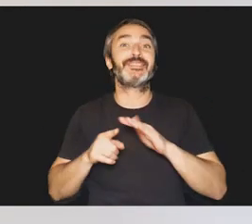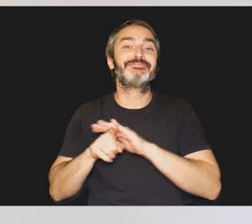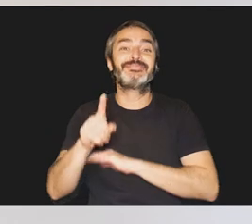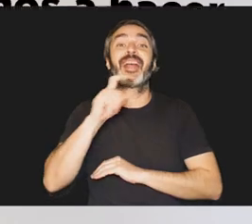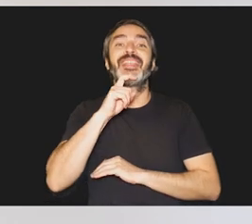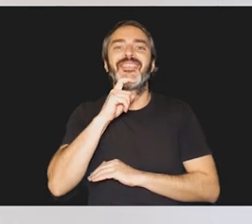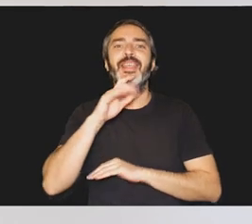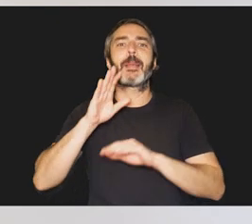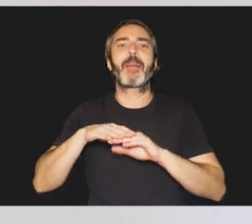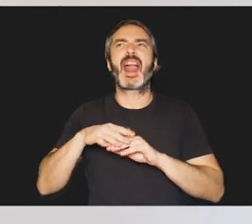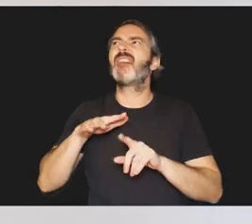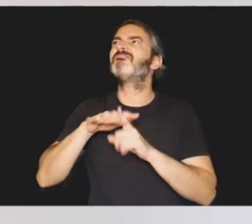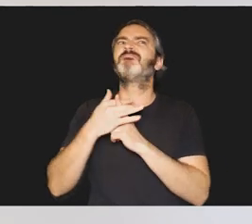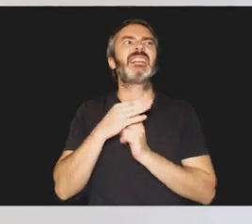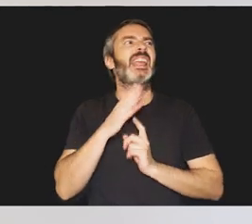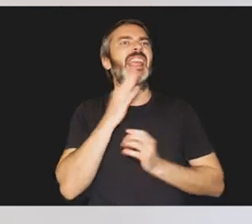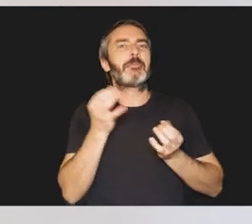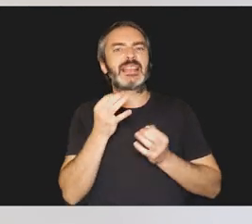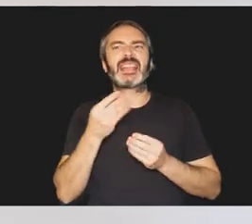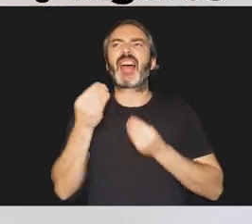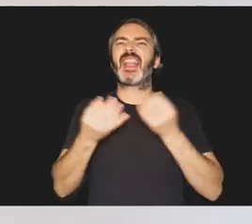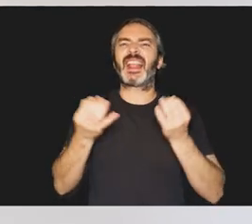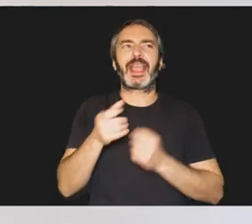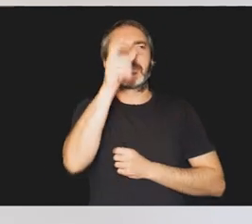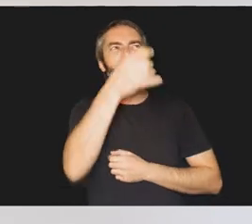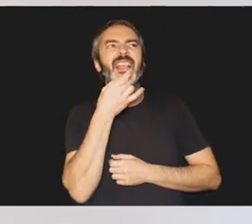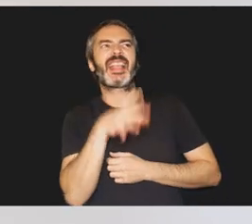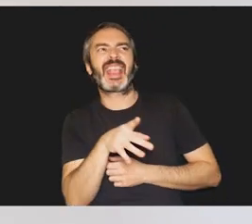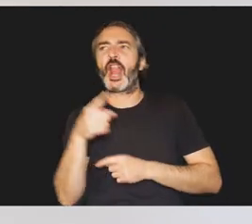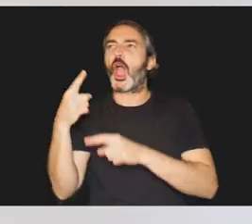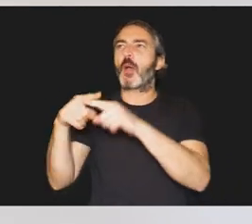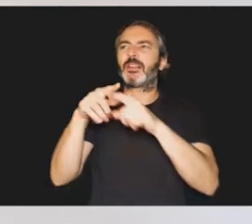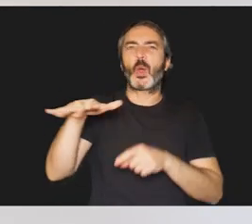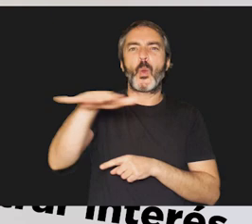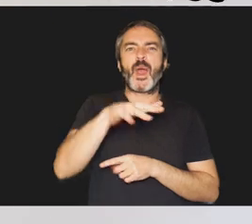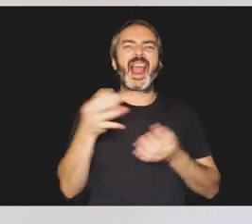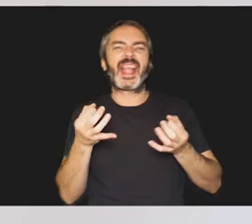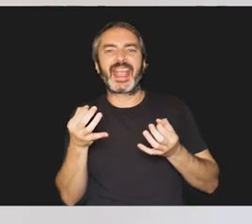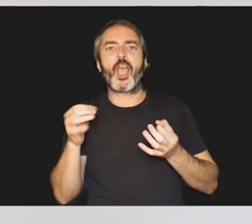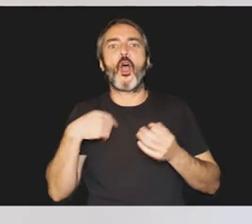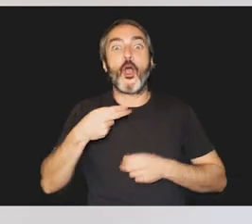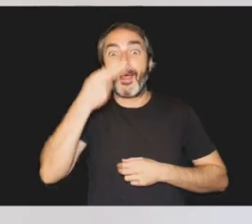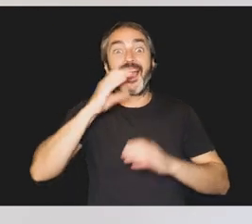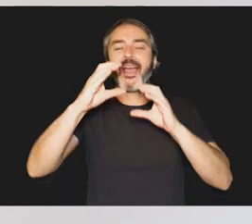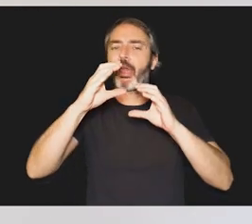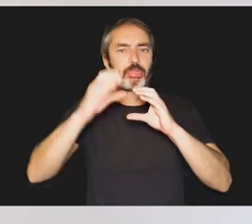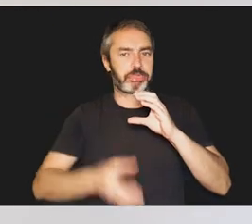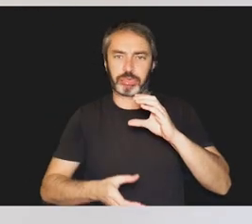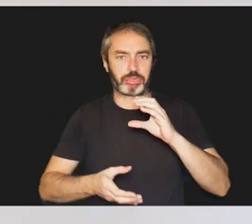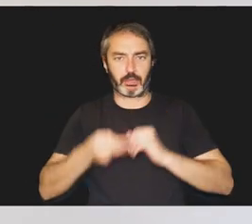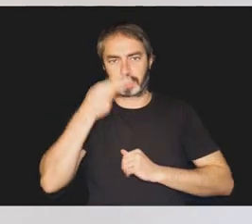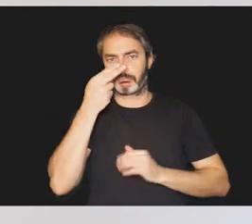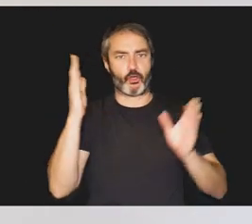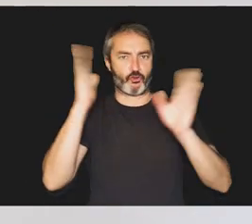al niño saber lo que está pasando y lo que vamos a hacer, reconocer a personas, objetos y lugares o mostrar interés en la comunicación.